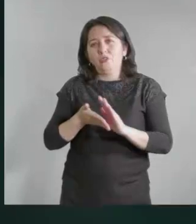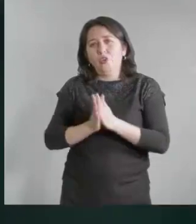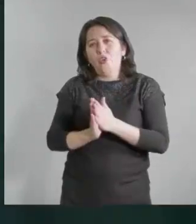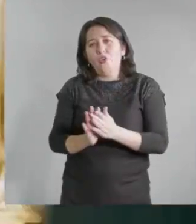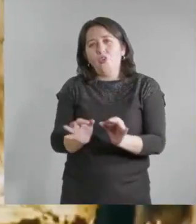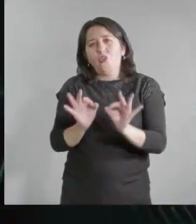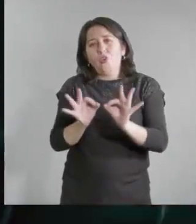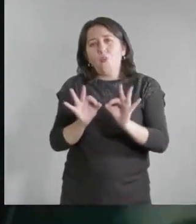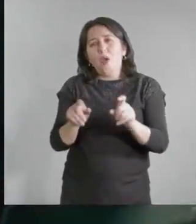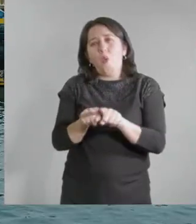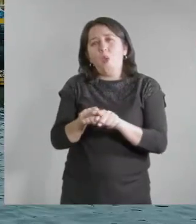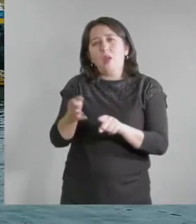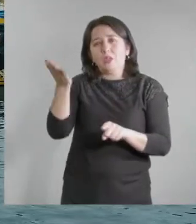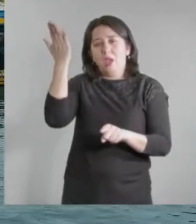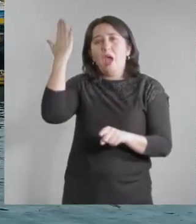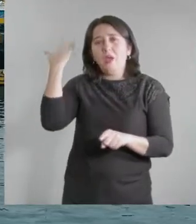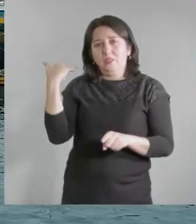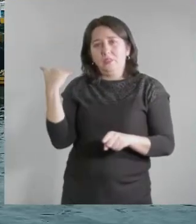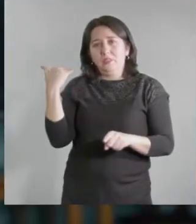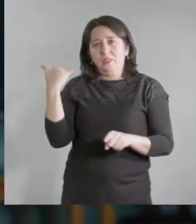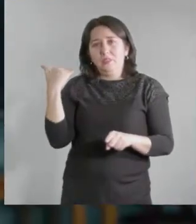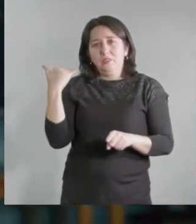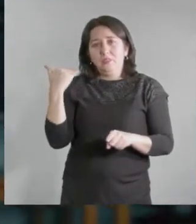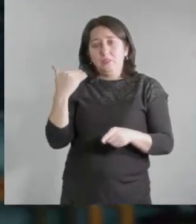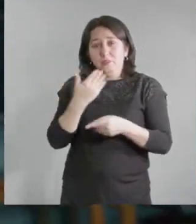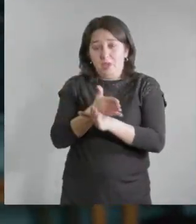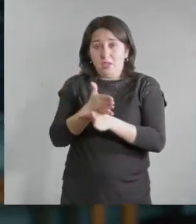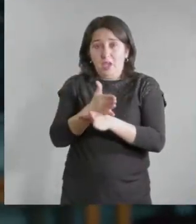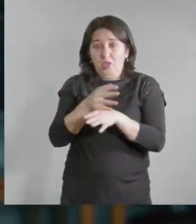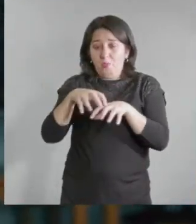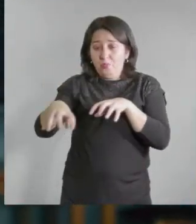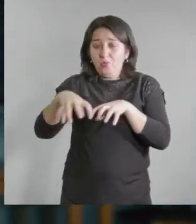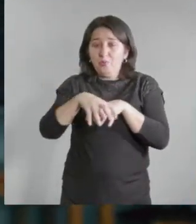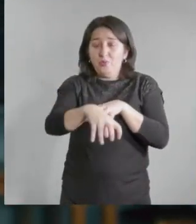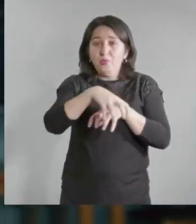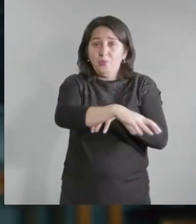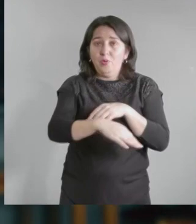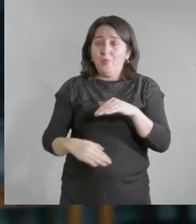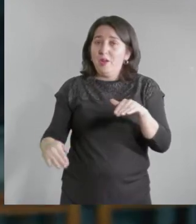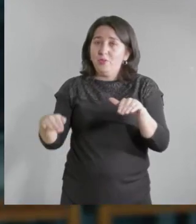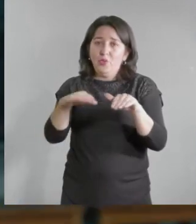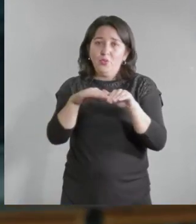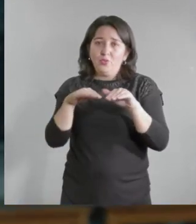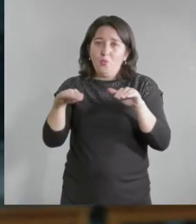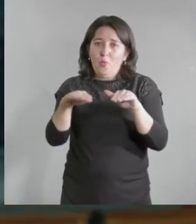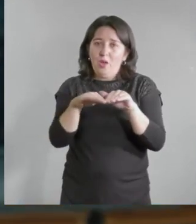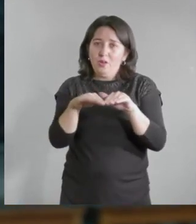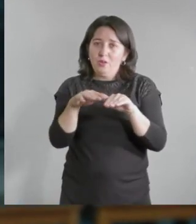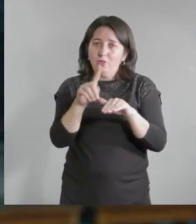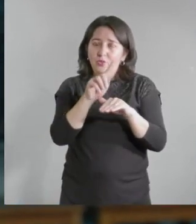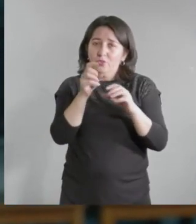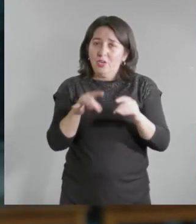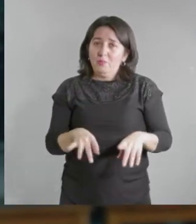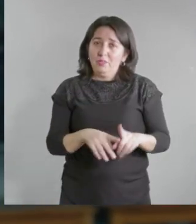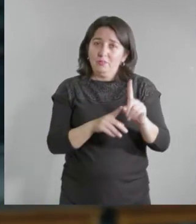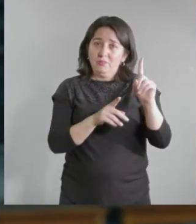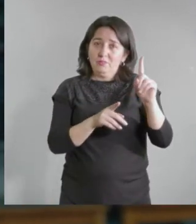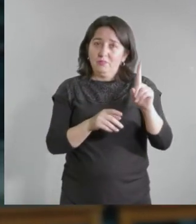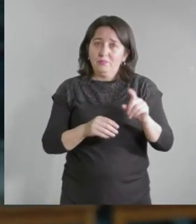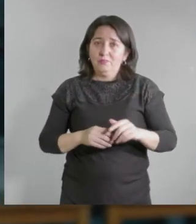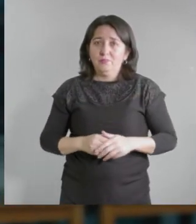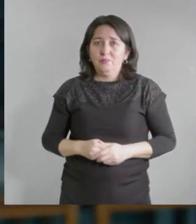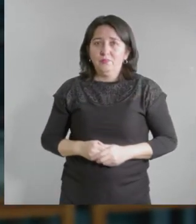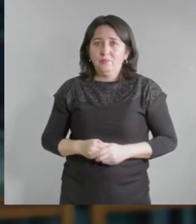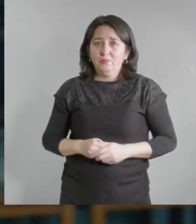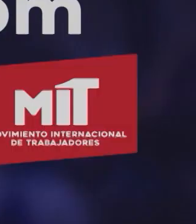normalidad como antiguo y sea el producto que sea todo parejo para todos, no solamente para